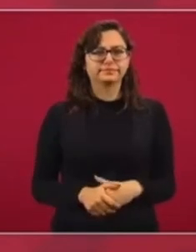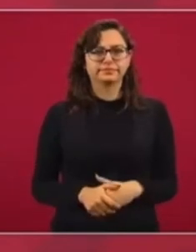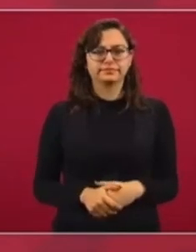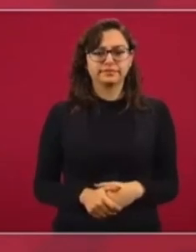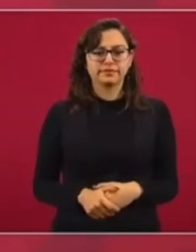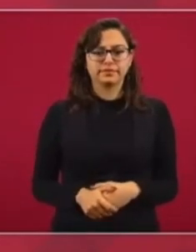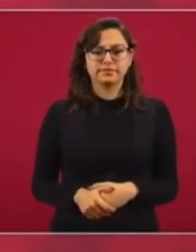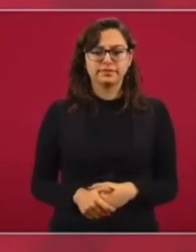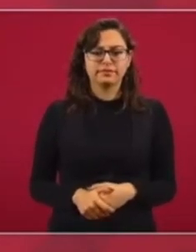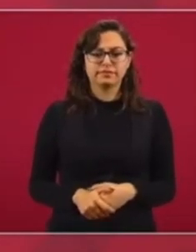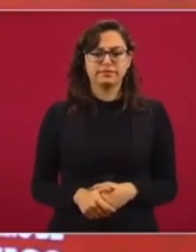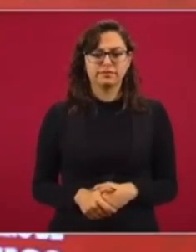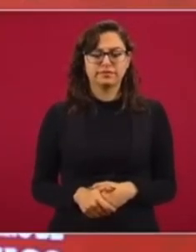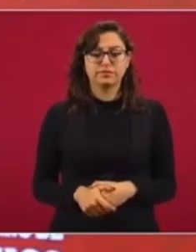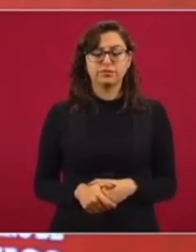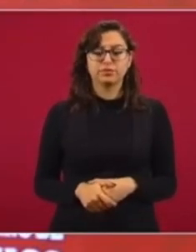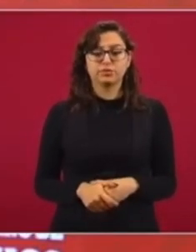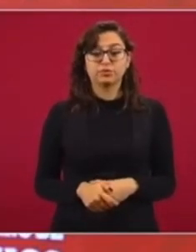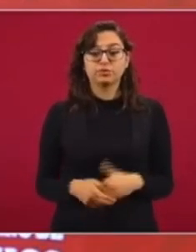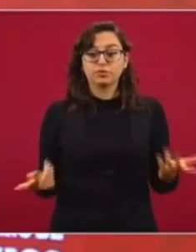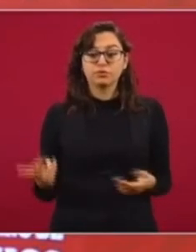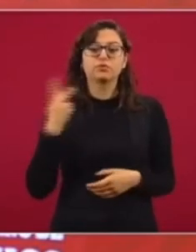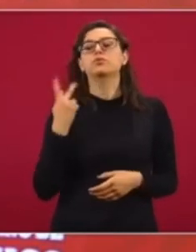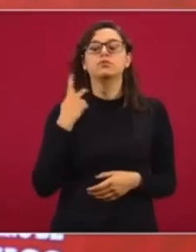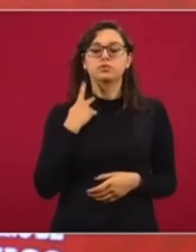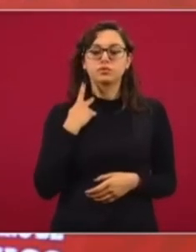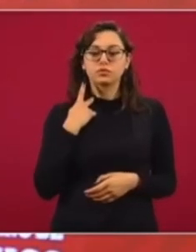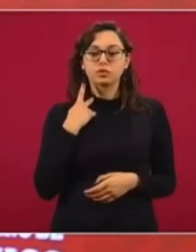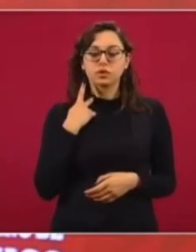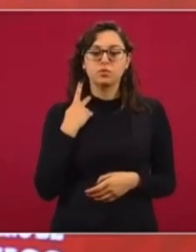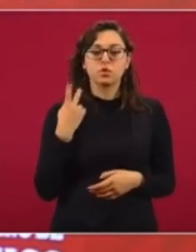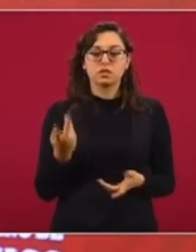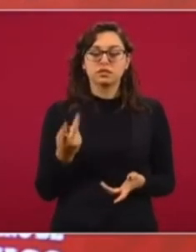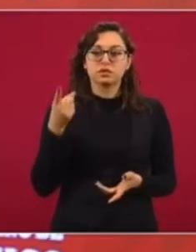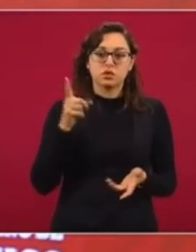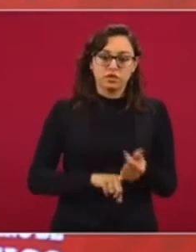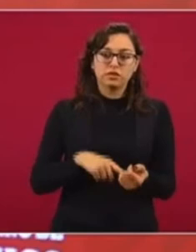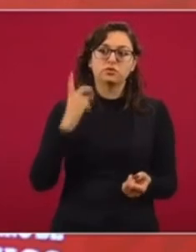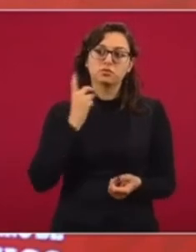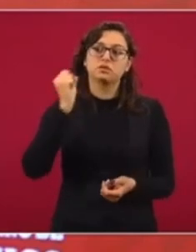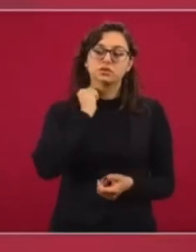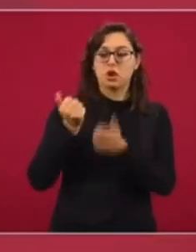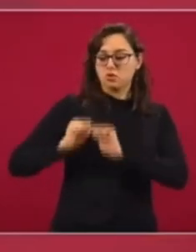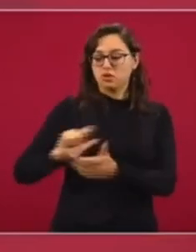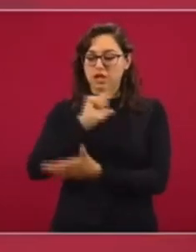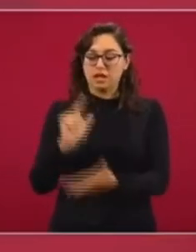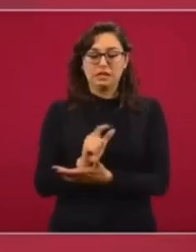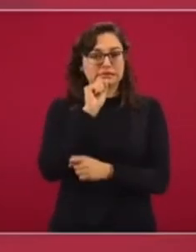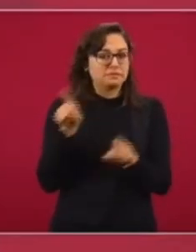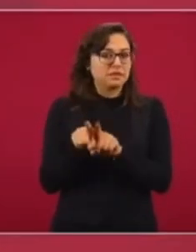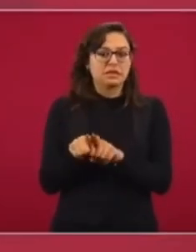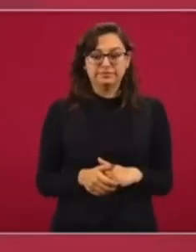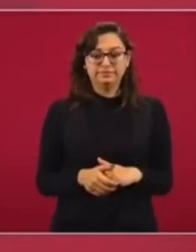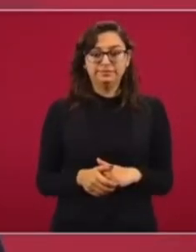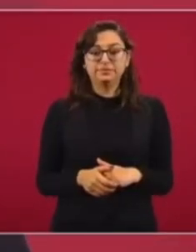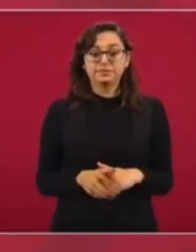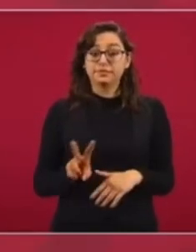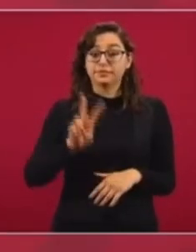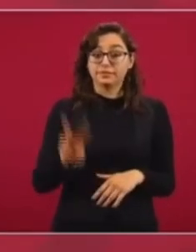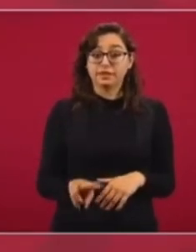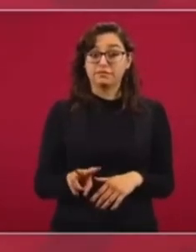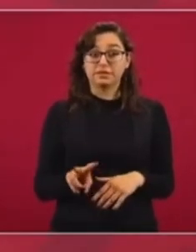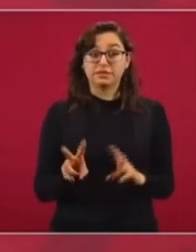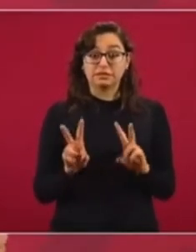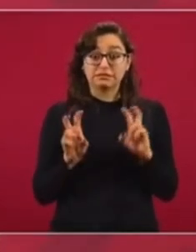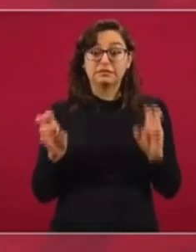tiene que ver con lo político, involucra al Poder Legislativo, tiene que ver con Timex, es un asunto